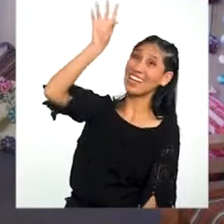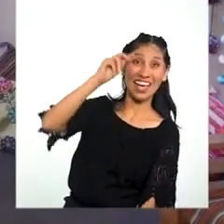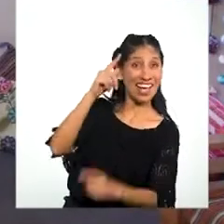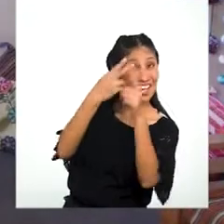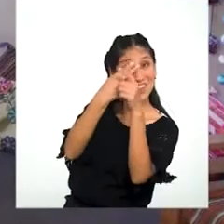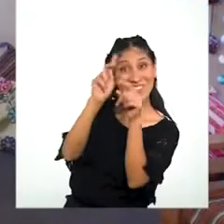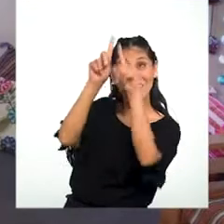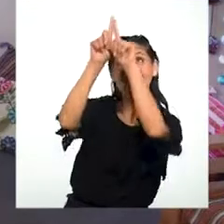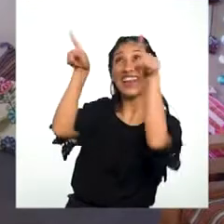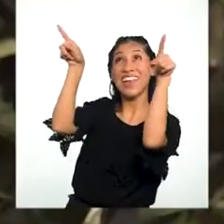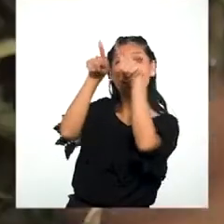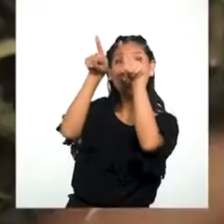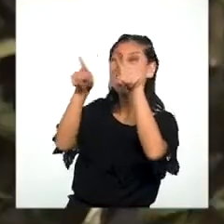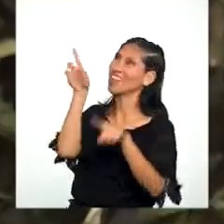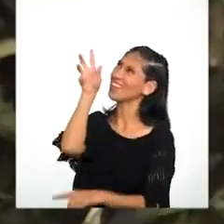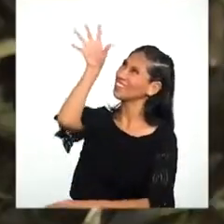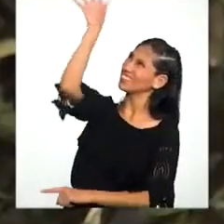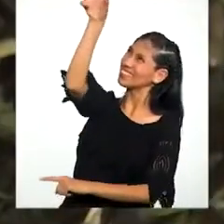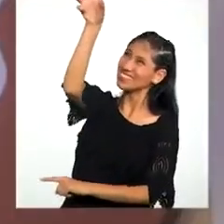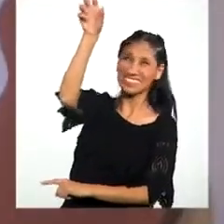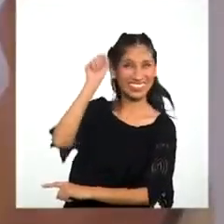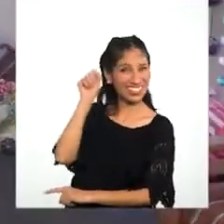estirarnos, estirarnos